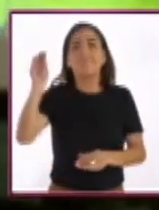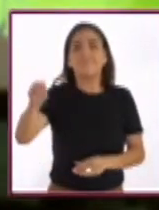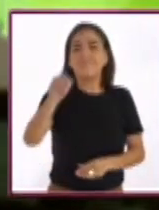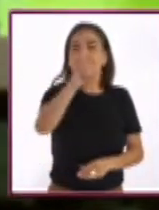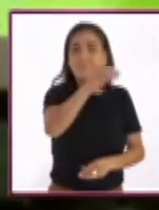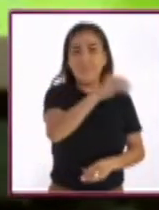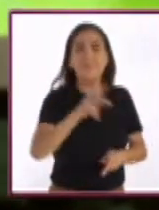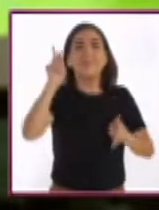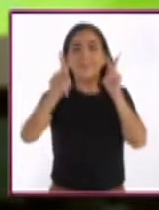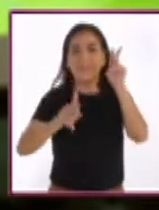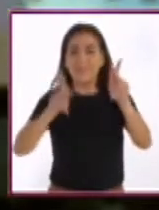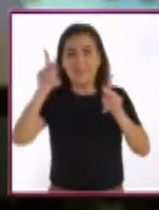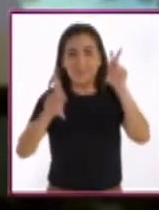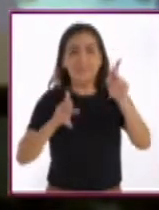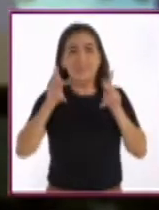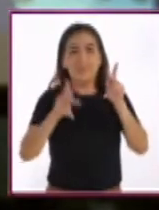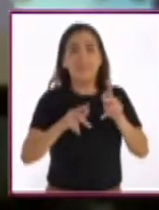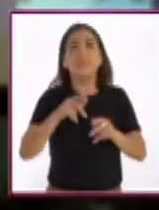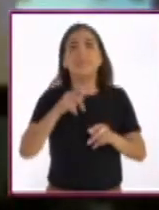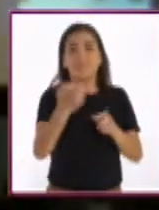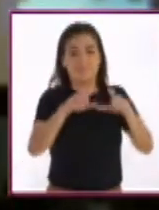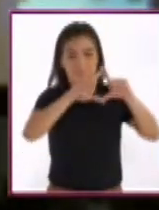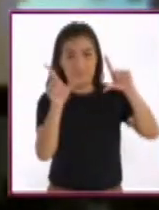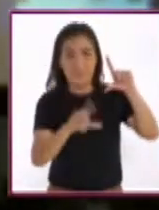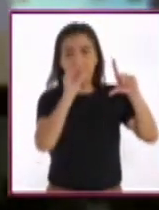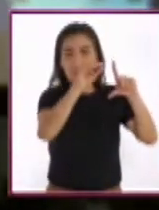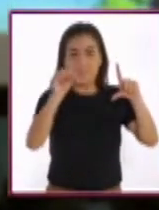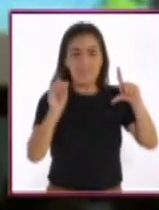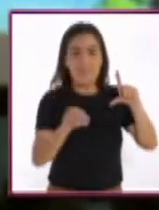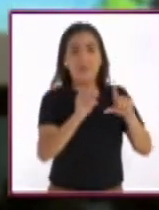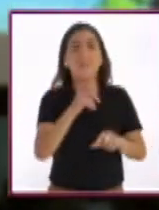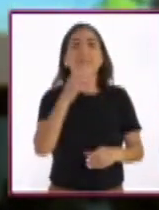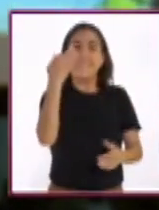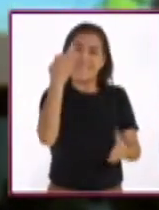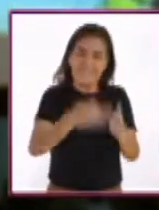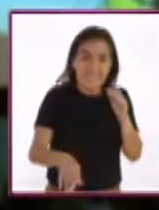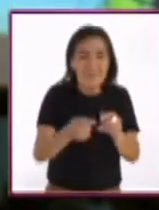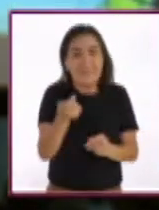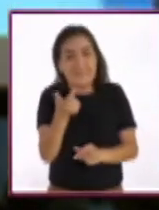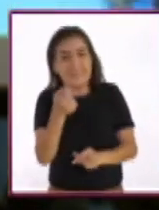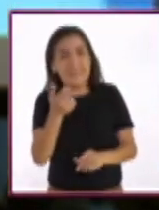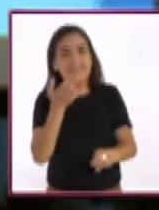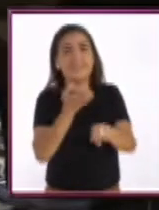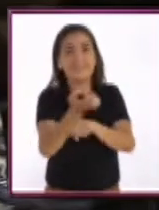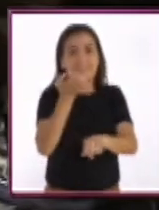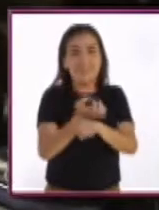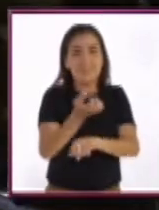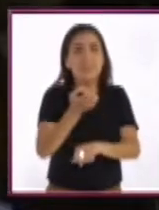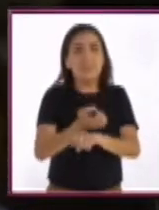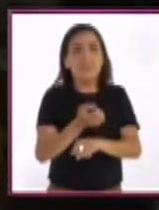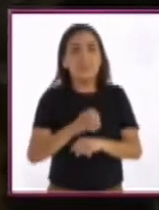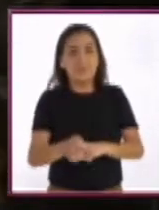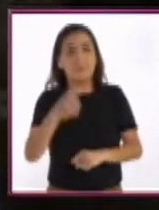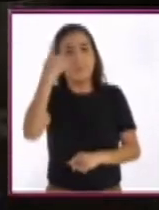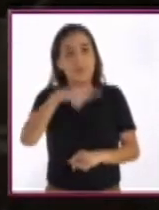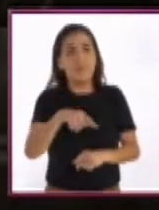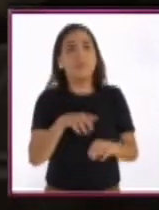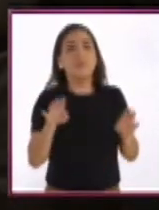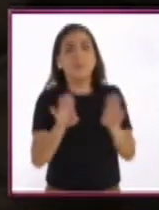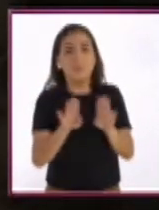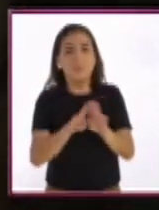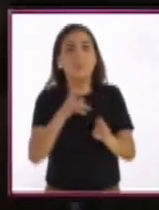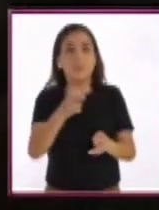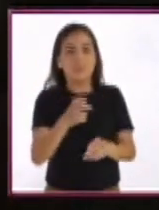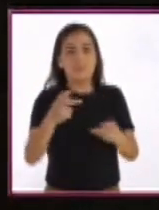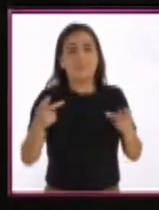Nos ha tocado visitar ya gran parte del territorio nacional. Son pocos estados los que nos faltan por cubrir. Primero es el